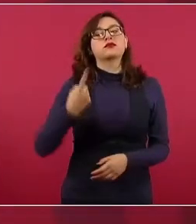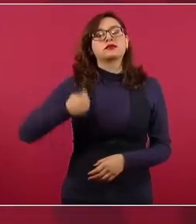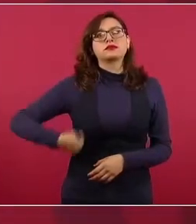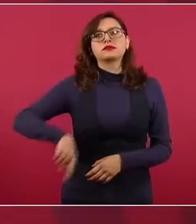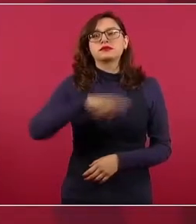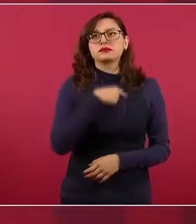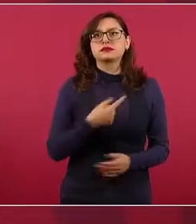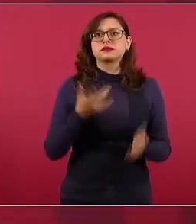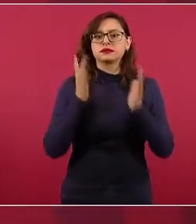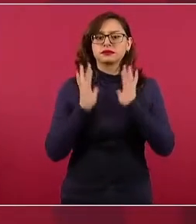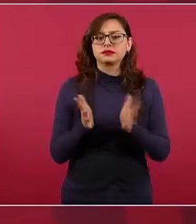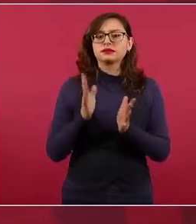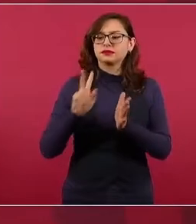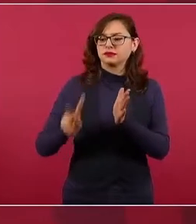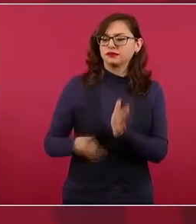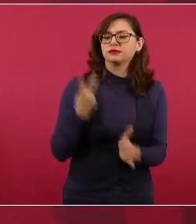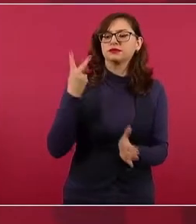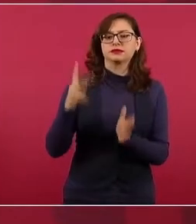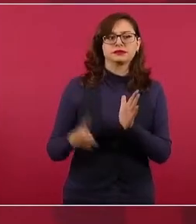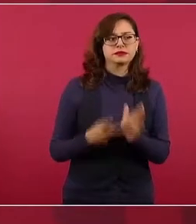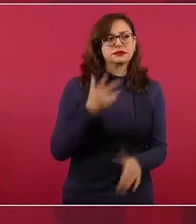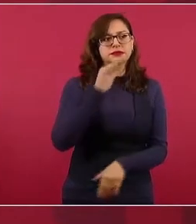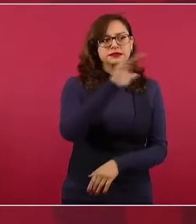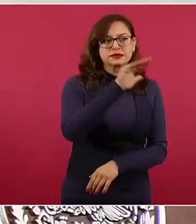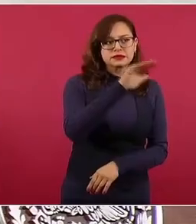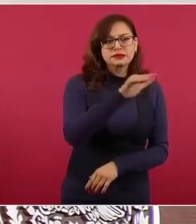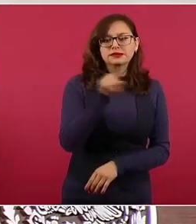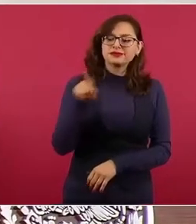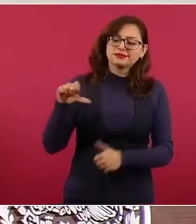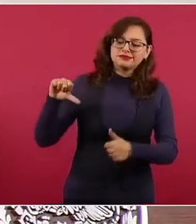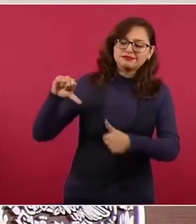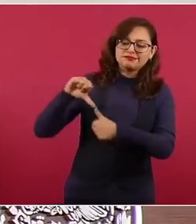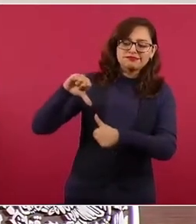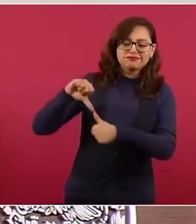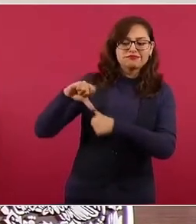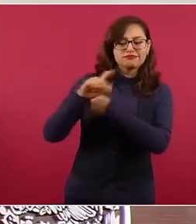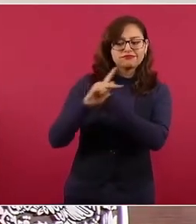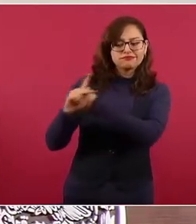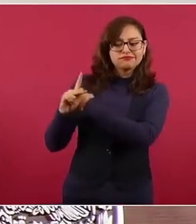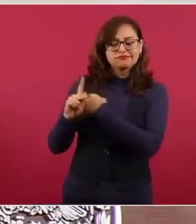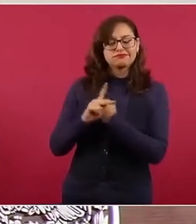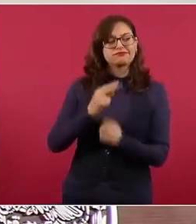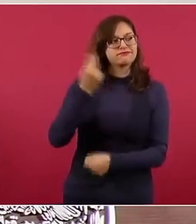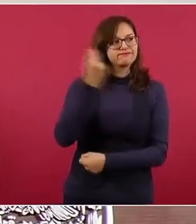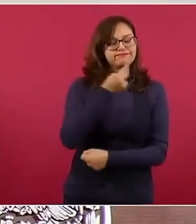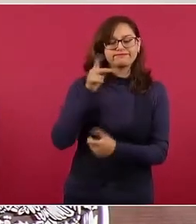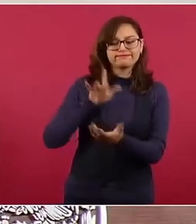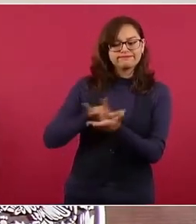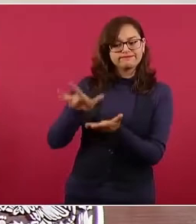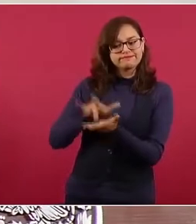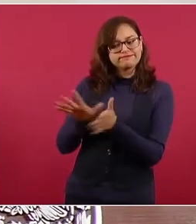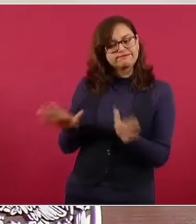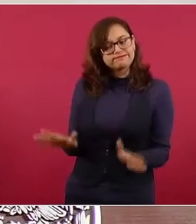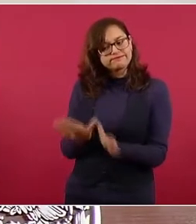y también en que se incrementen